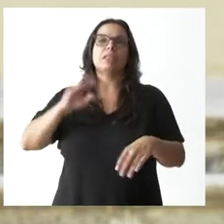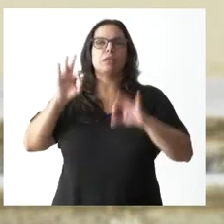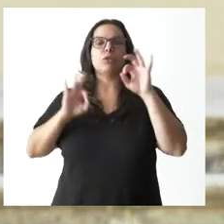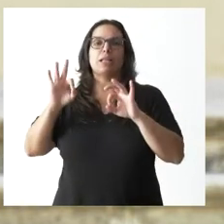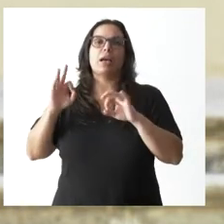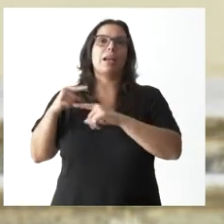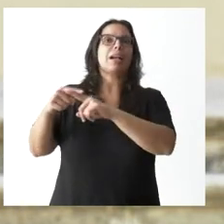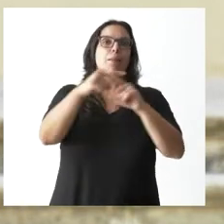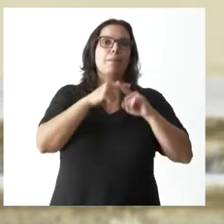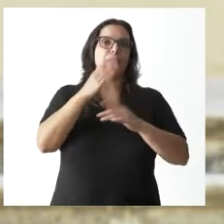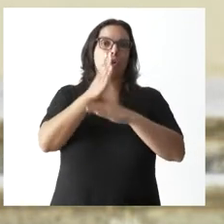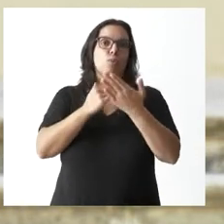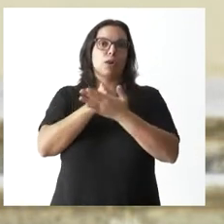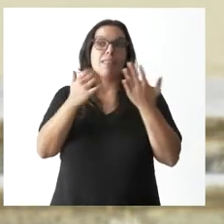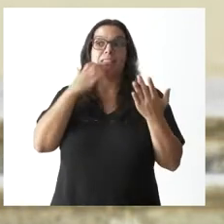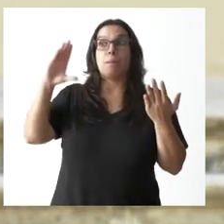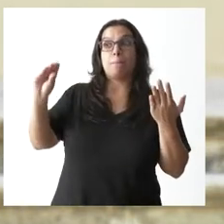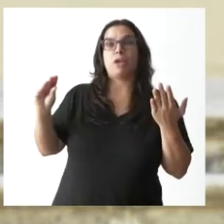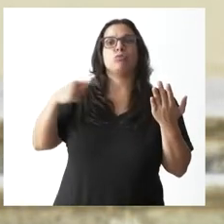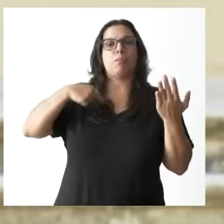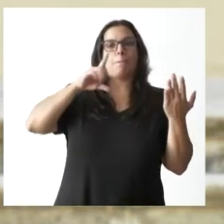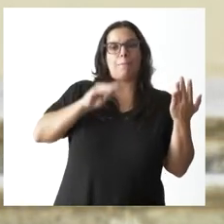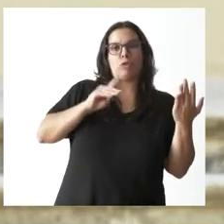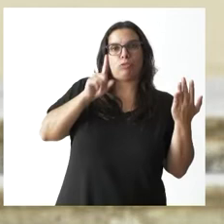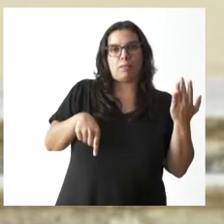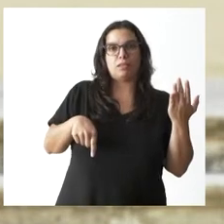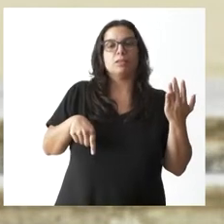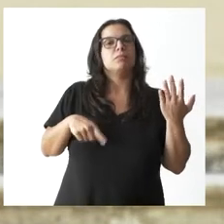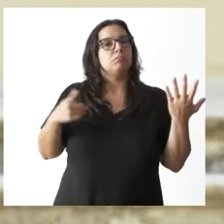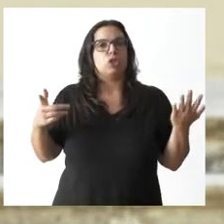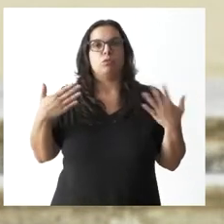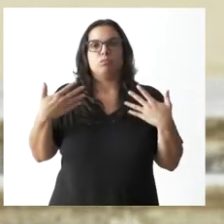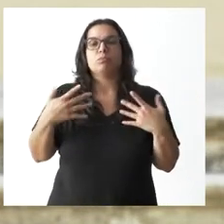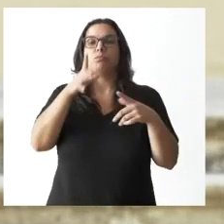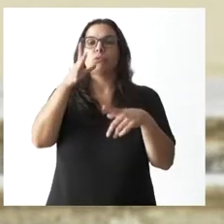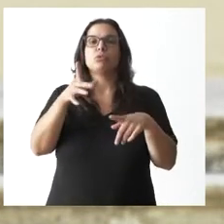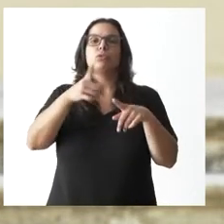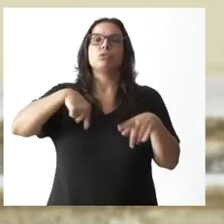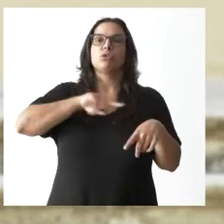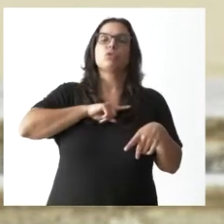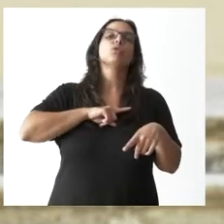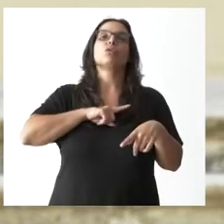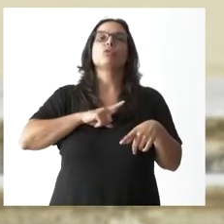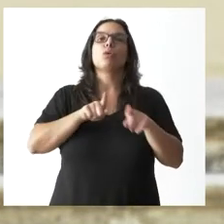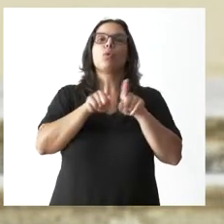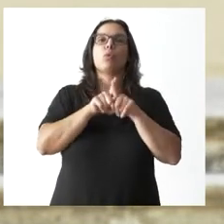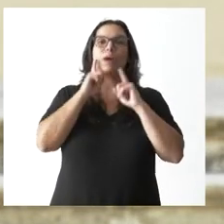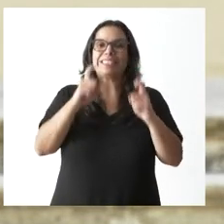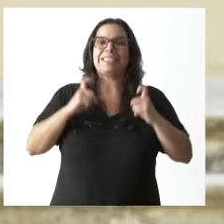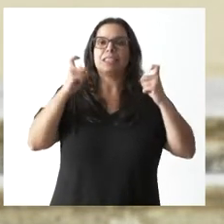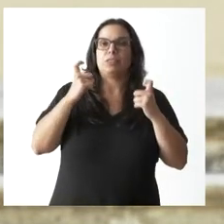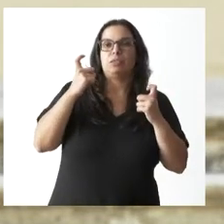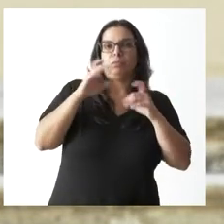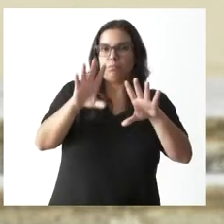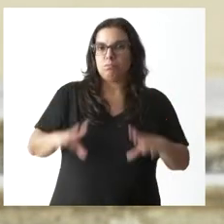comunidades autónomas y vendría destinada, lógicamente, a la comunidad autónoma de Castilla y León. Bien,